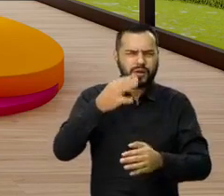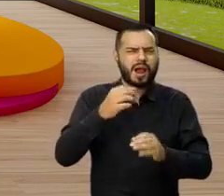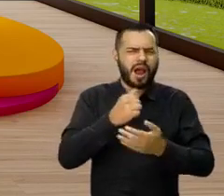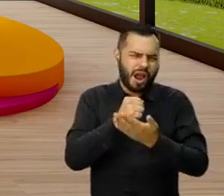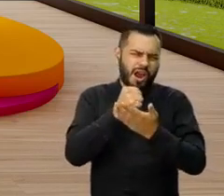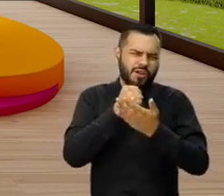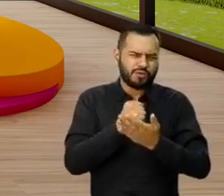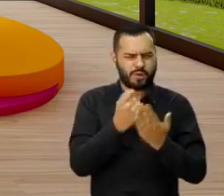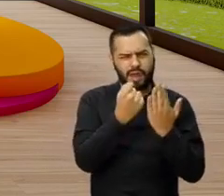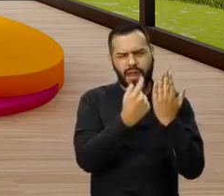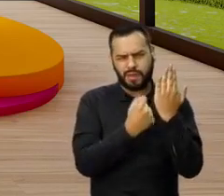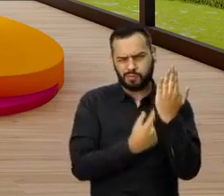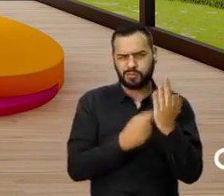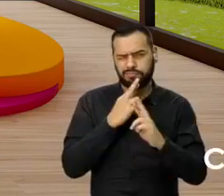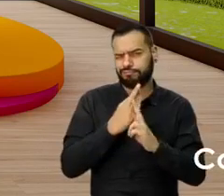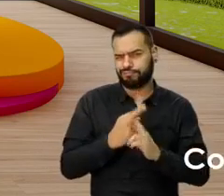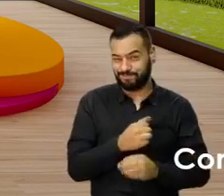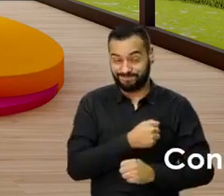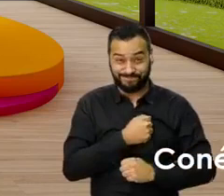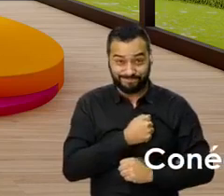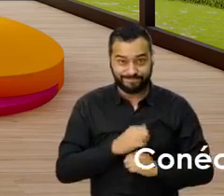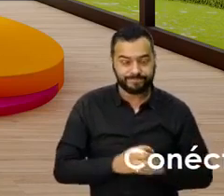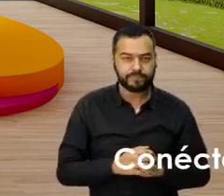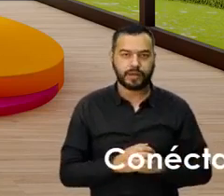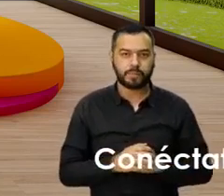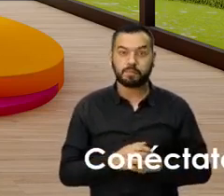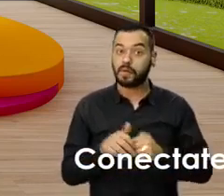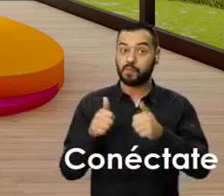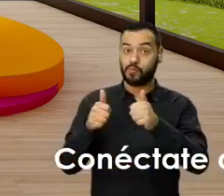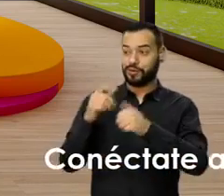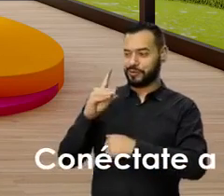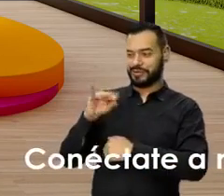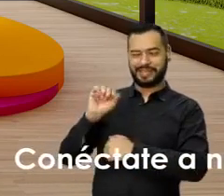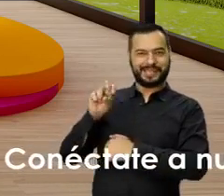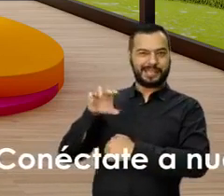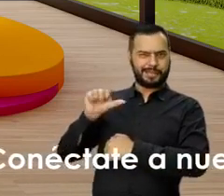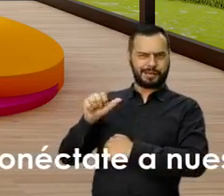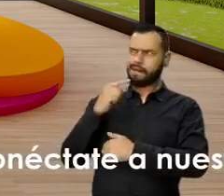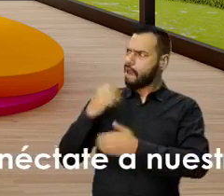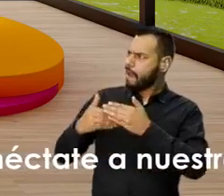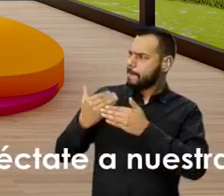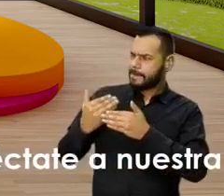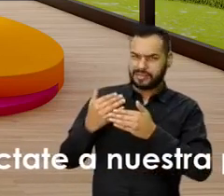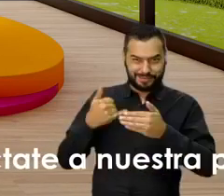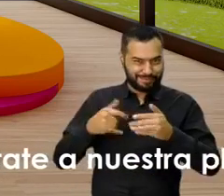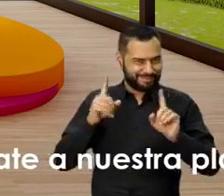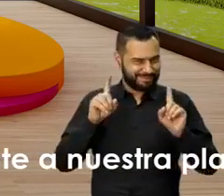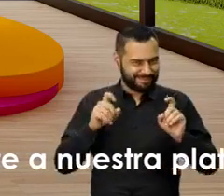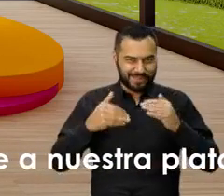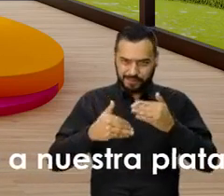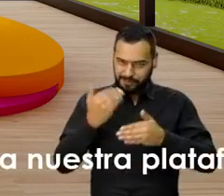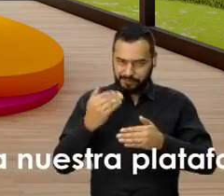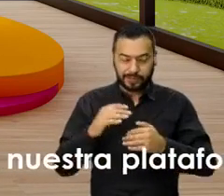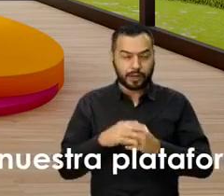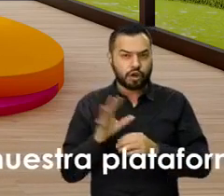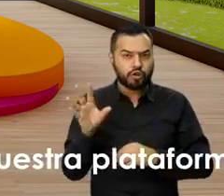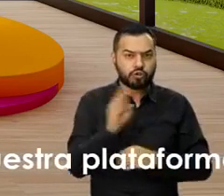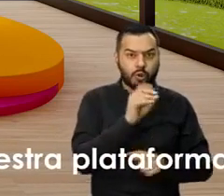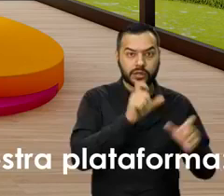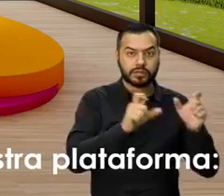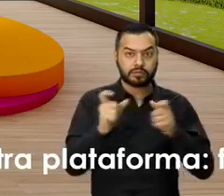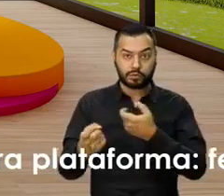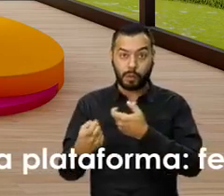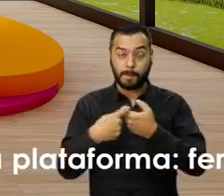responder esta encuesta. Bueno, Diana Andrea, para iniciar, para entrar ya en materia, porque yo sé que todos los que